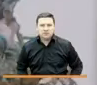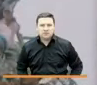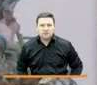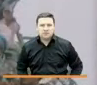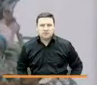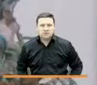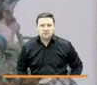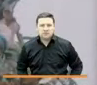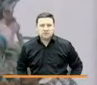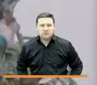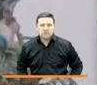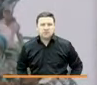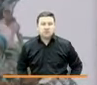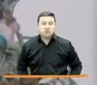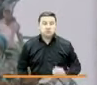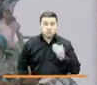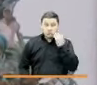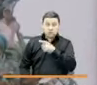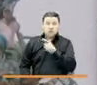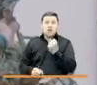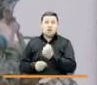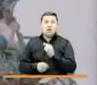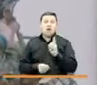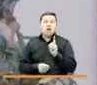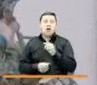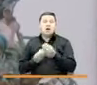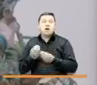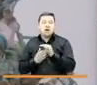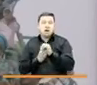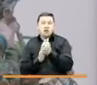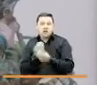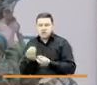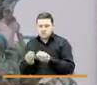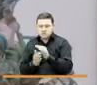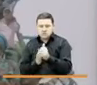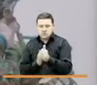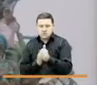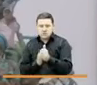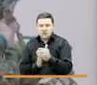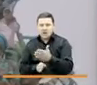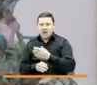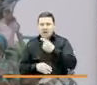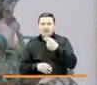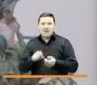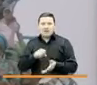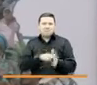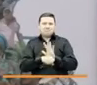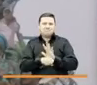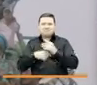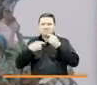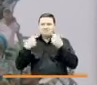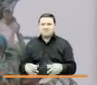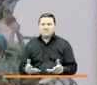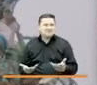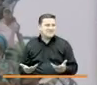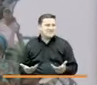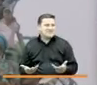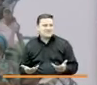Yo era una señora que trabajaba haciendo arepas antes de comenzar la pandemia, pero como la pandemia llegó,